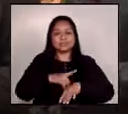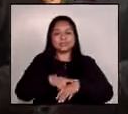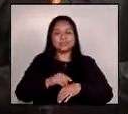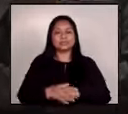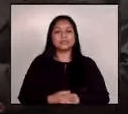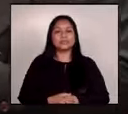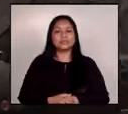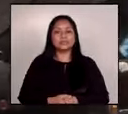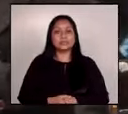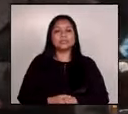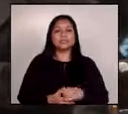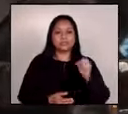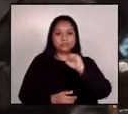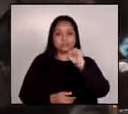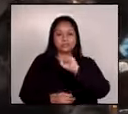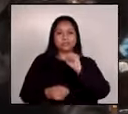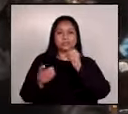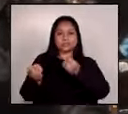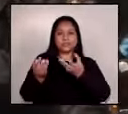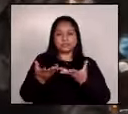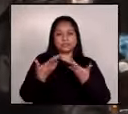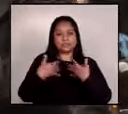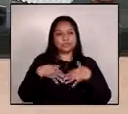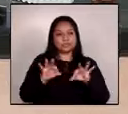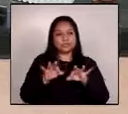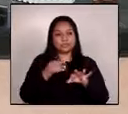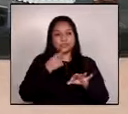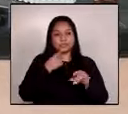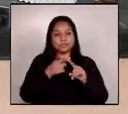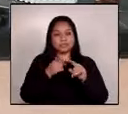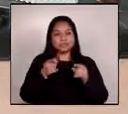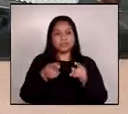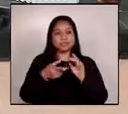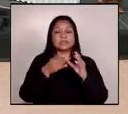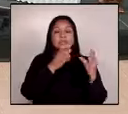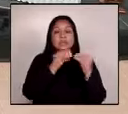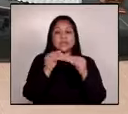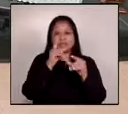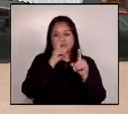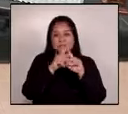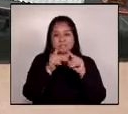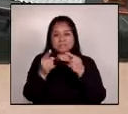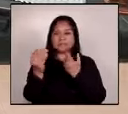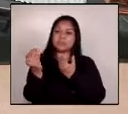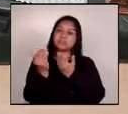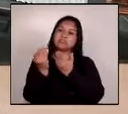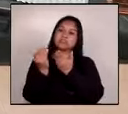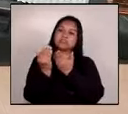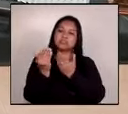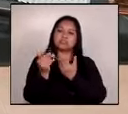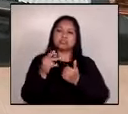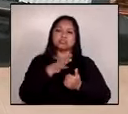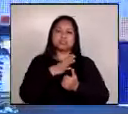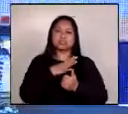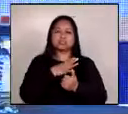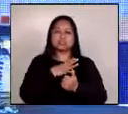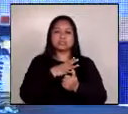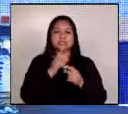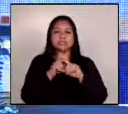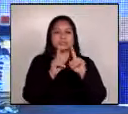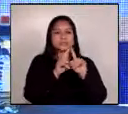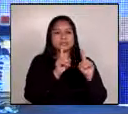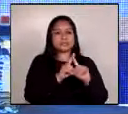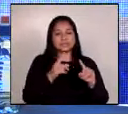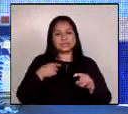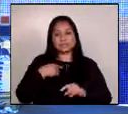efectivamente me has la oportunidad pues de hablar un poco sobre estos acercamientos que hemos tenido con diferentes